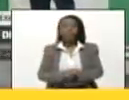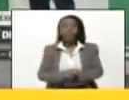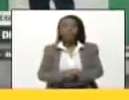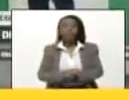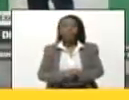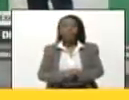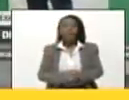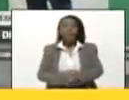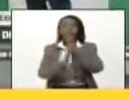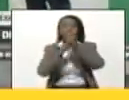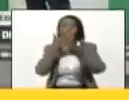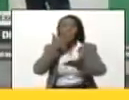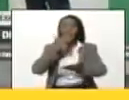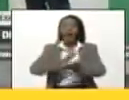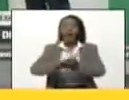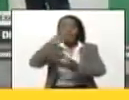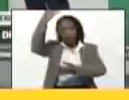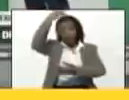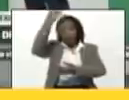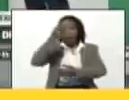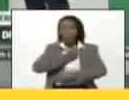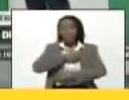dirigió una carta al rey de España